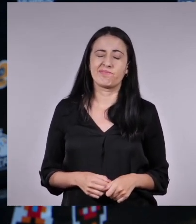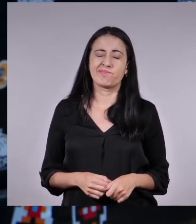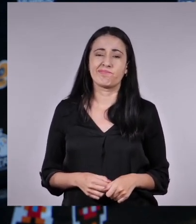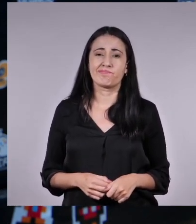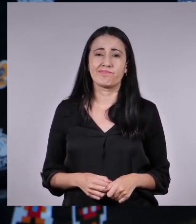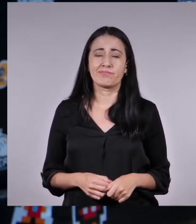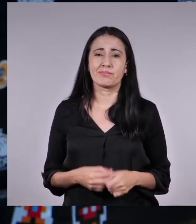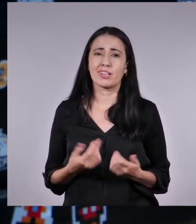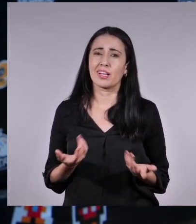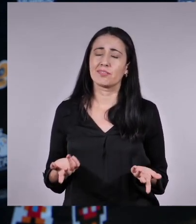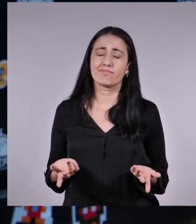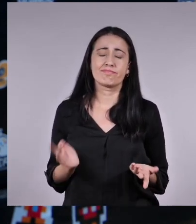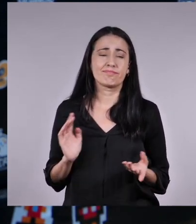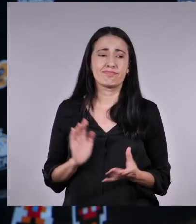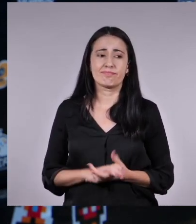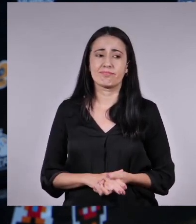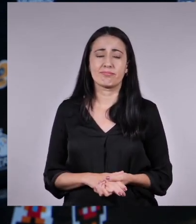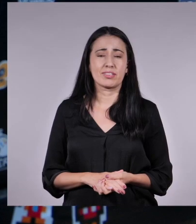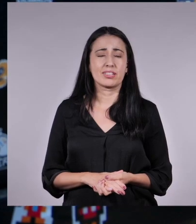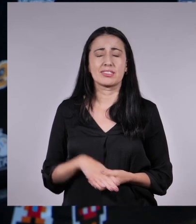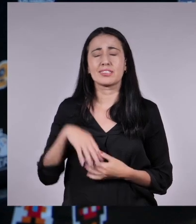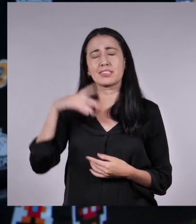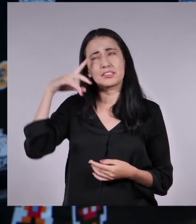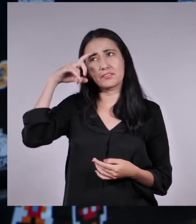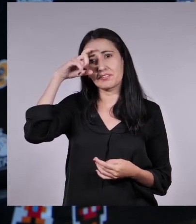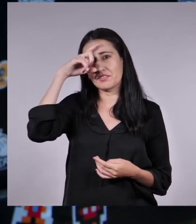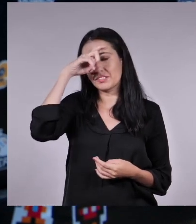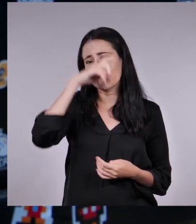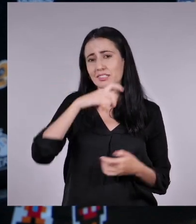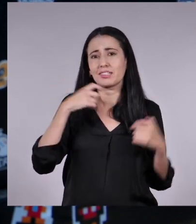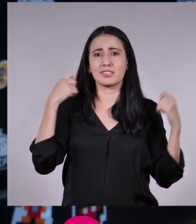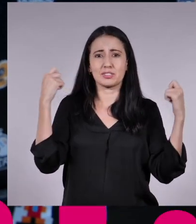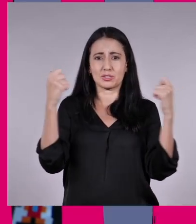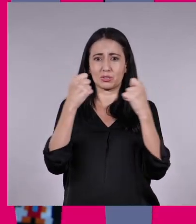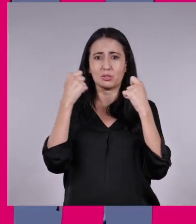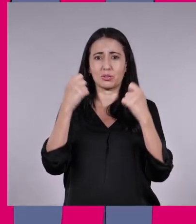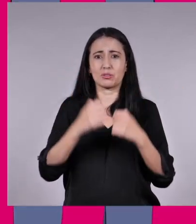Pero de todas formas, es súper difícil hacerlo solo.